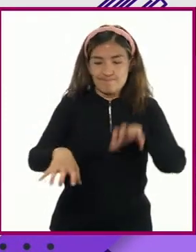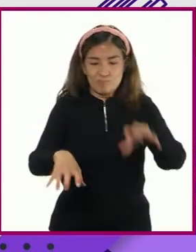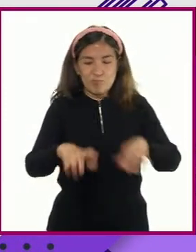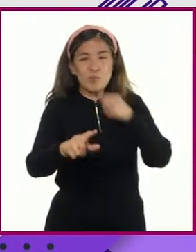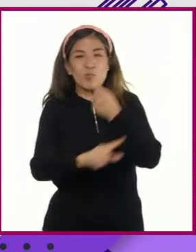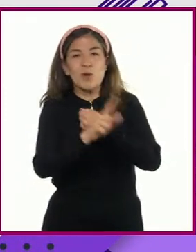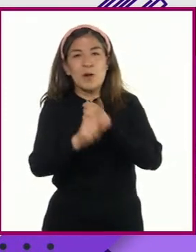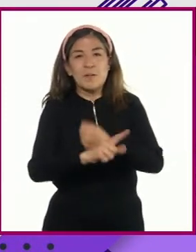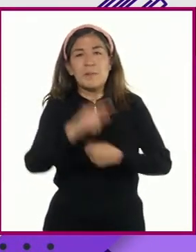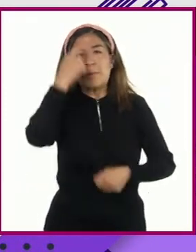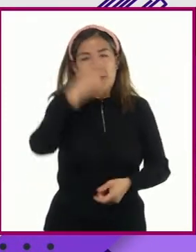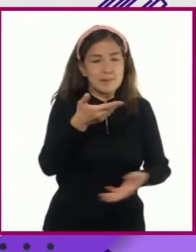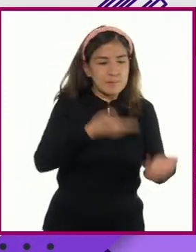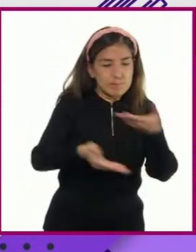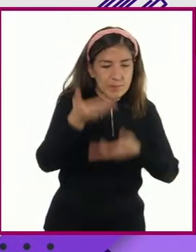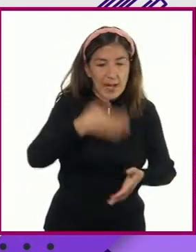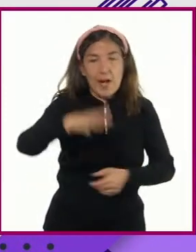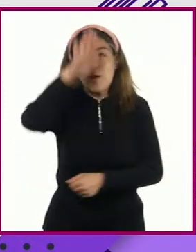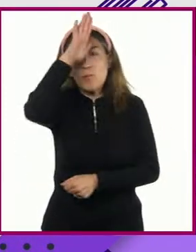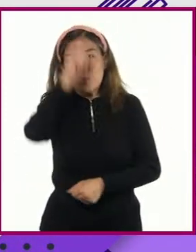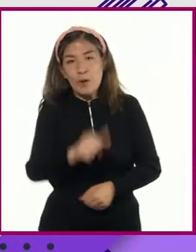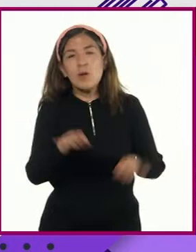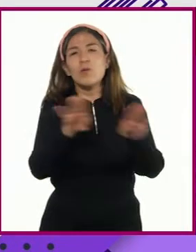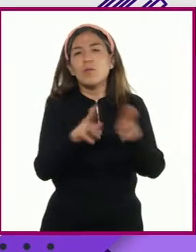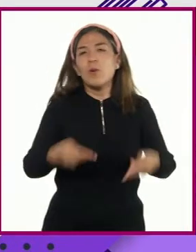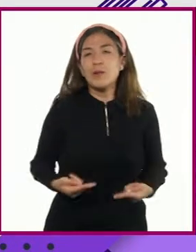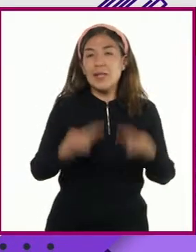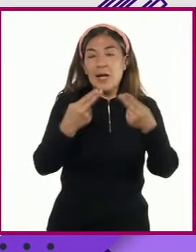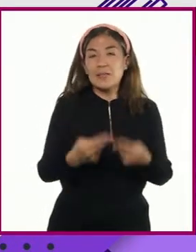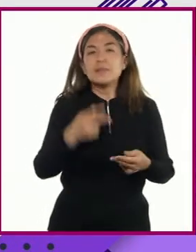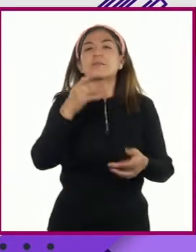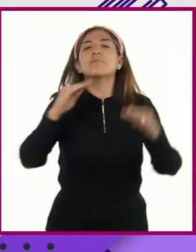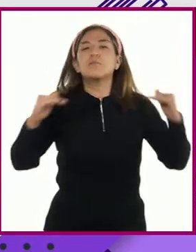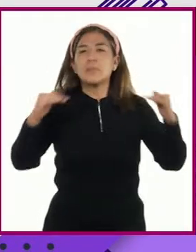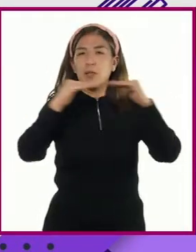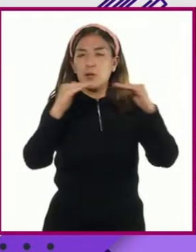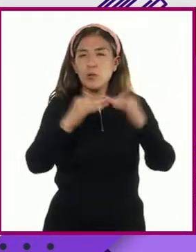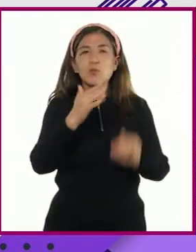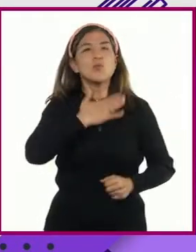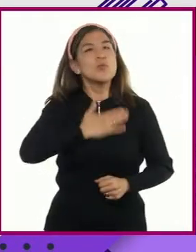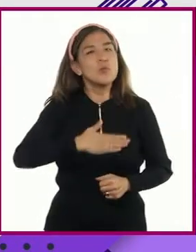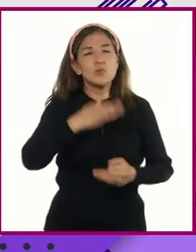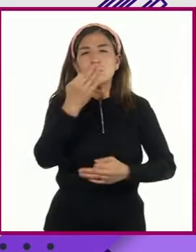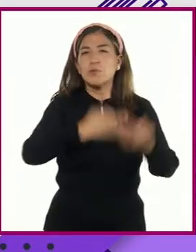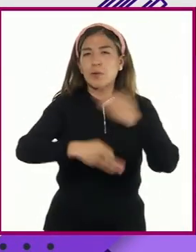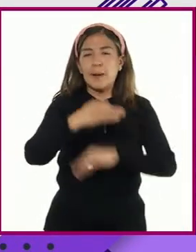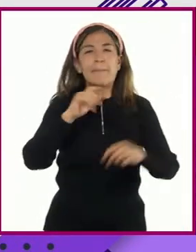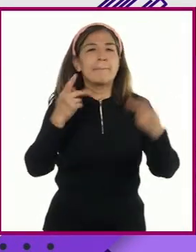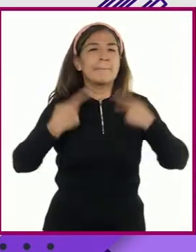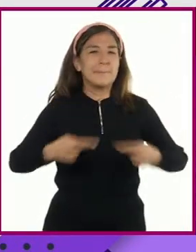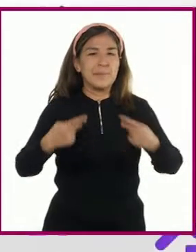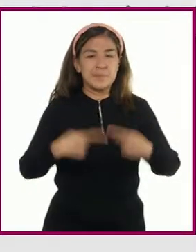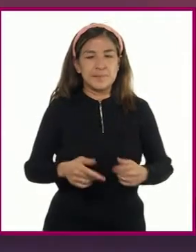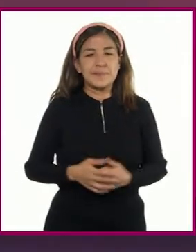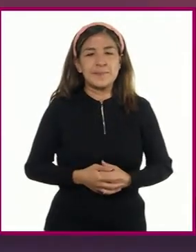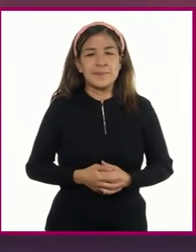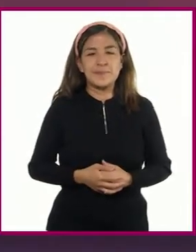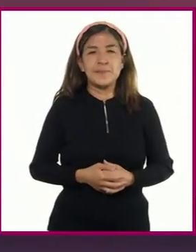conflicto a negociar para llegar a un acuerdo viable, equitativo y justo para las y los involucrados.